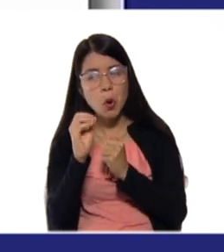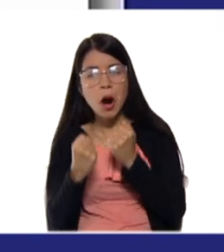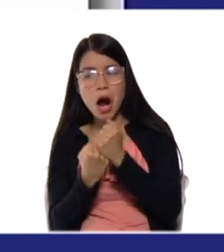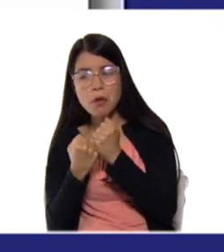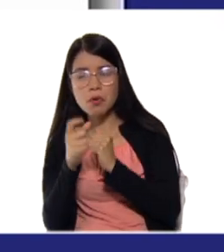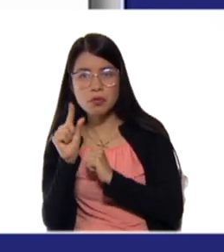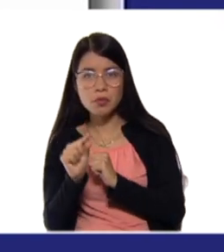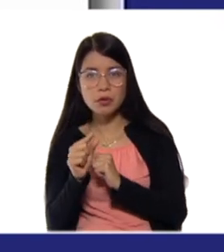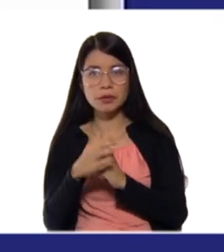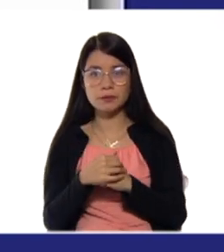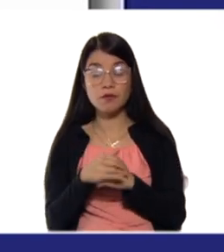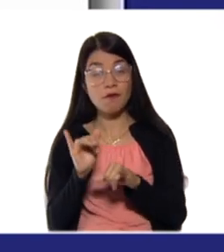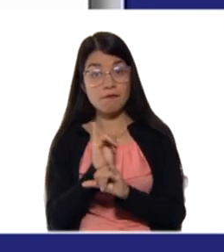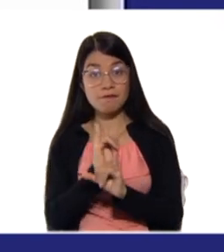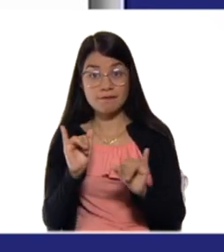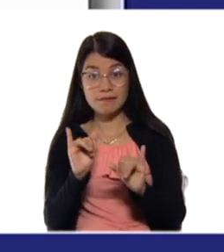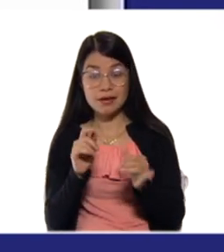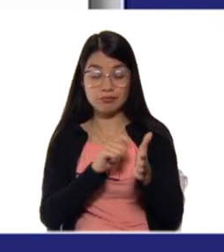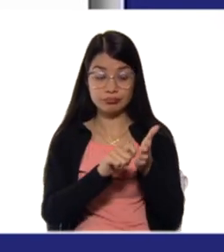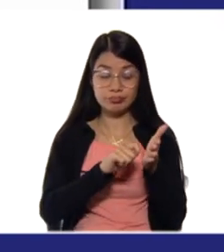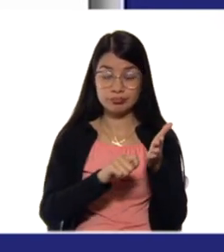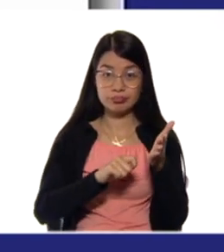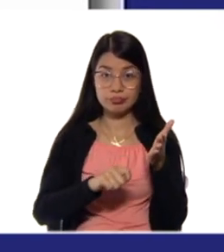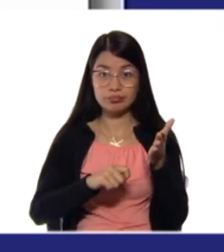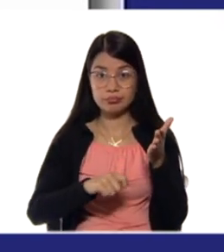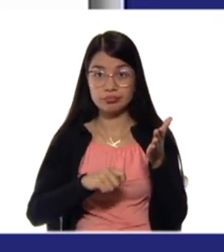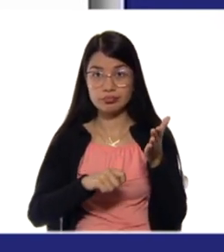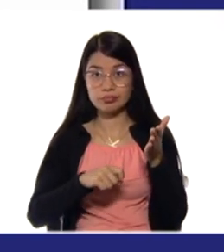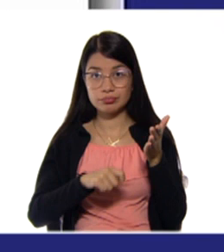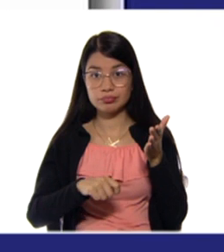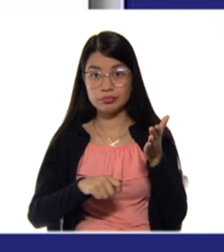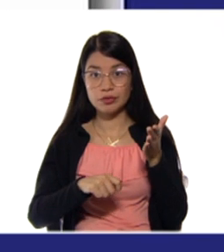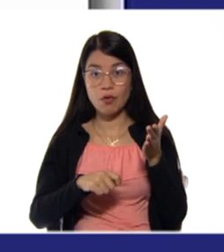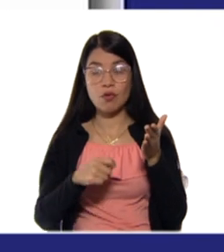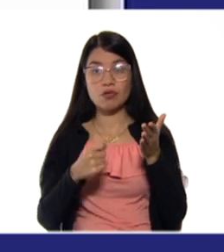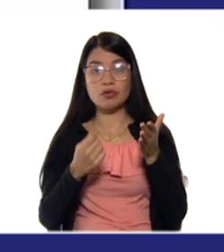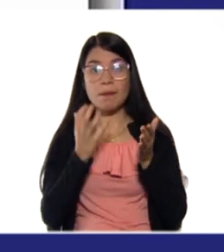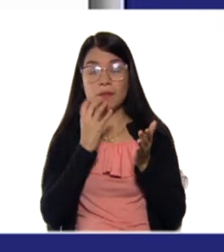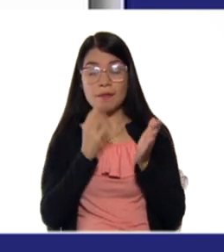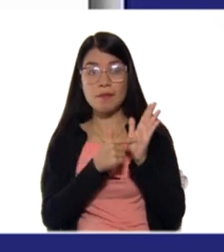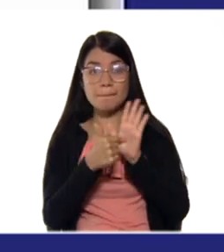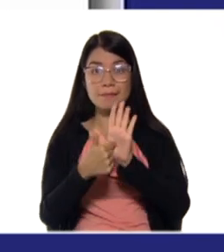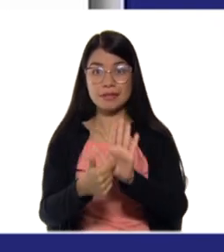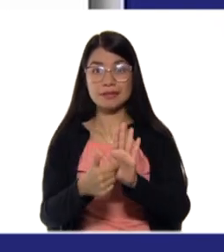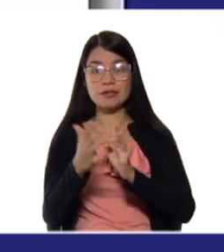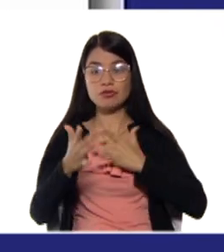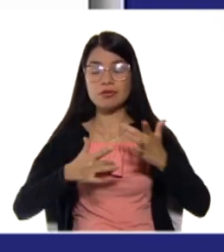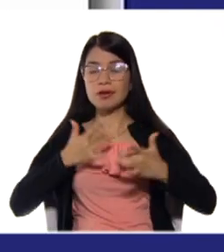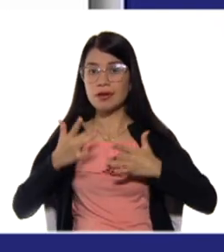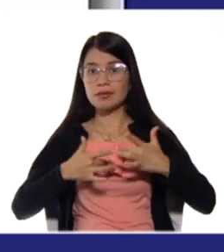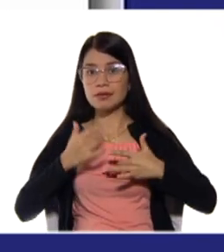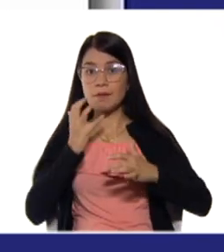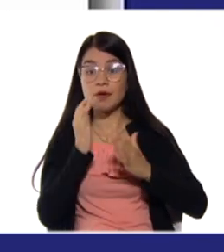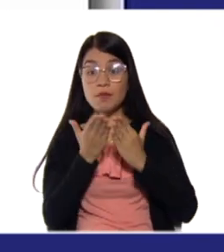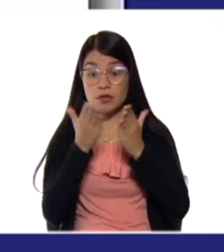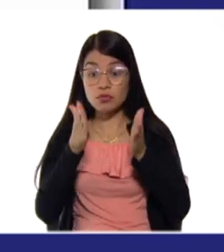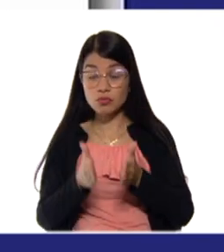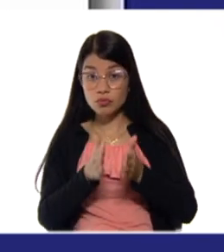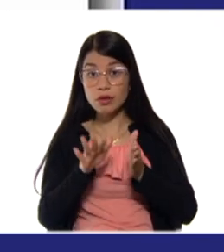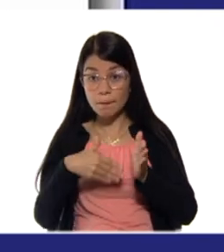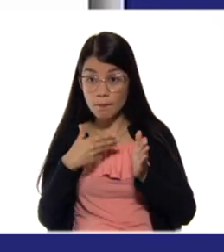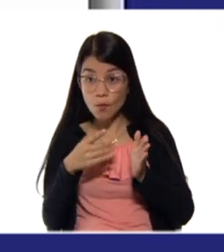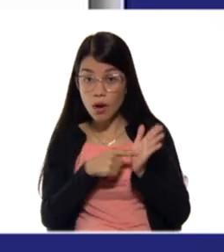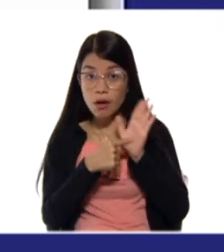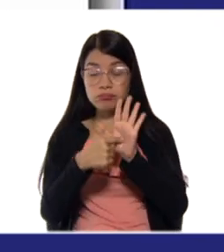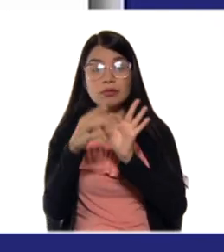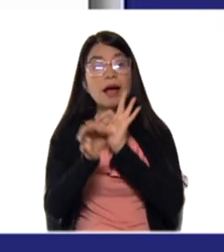anote conductas como presentación de la actividad, si el estudiante puede explicar con sus propias palabras el contenido que